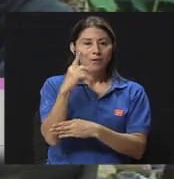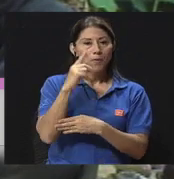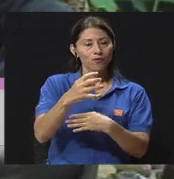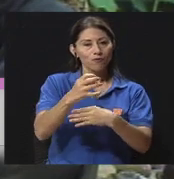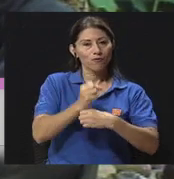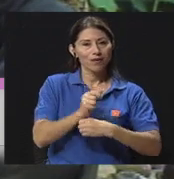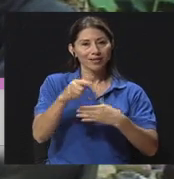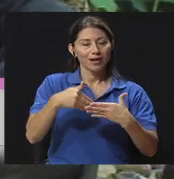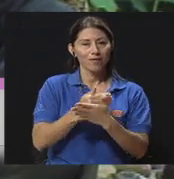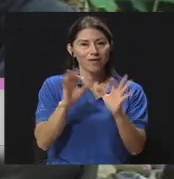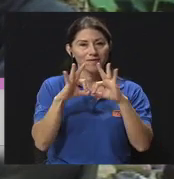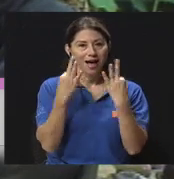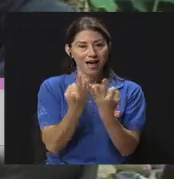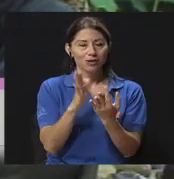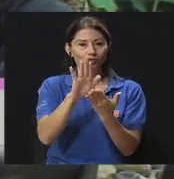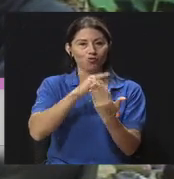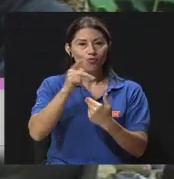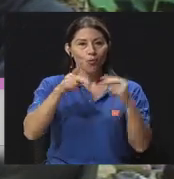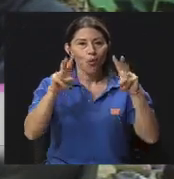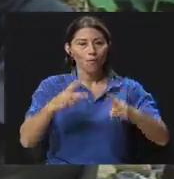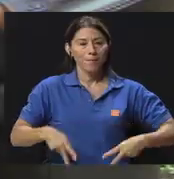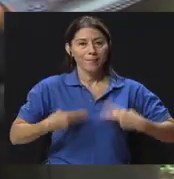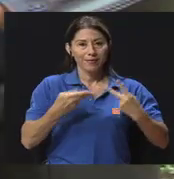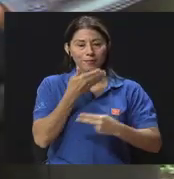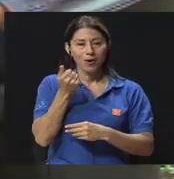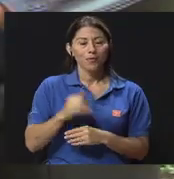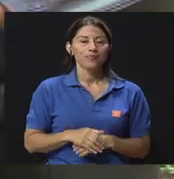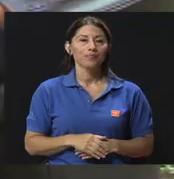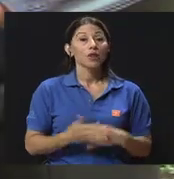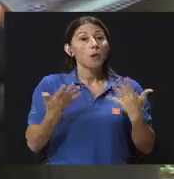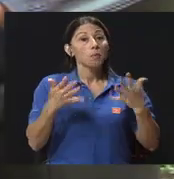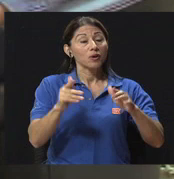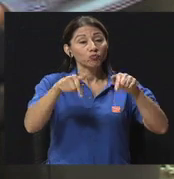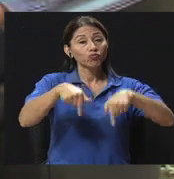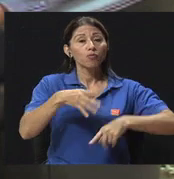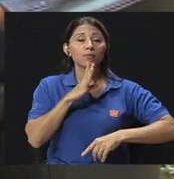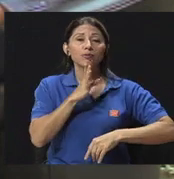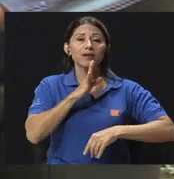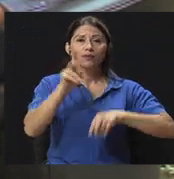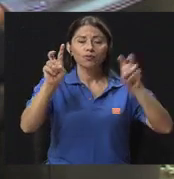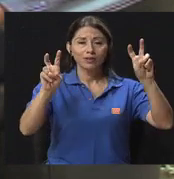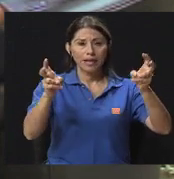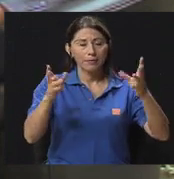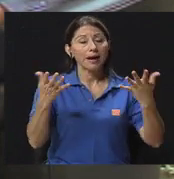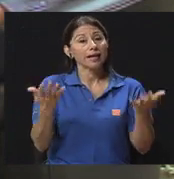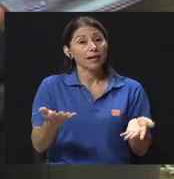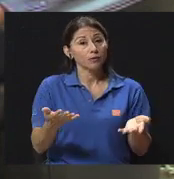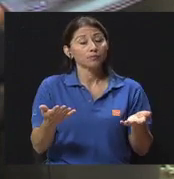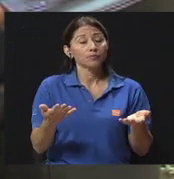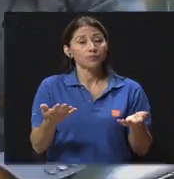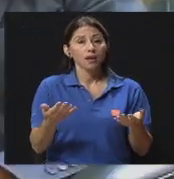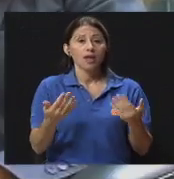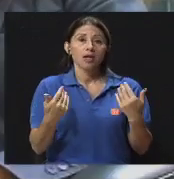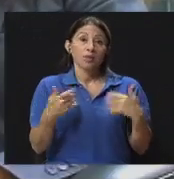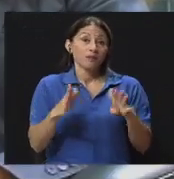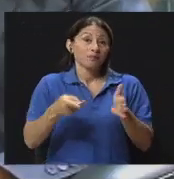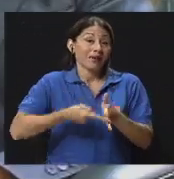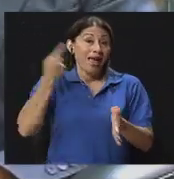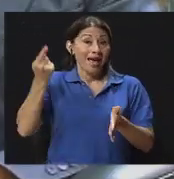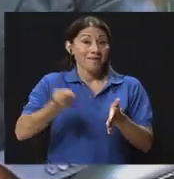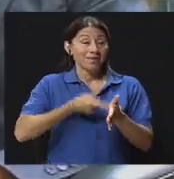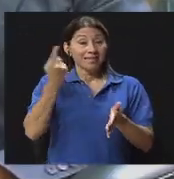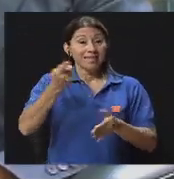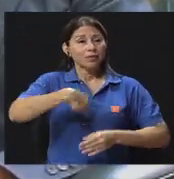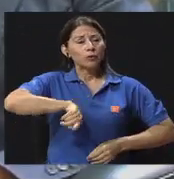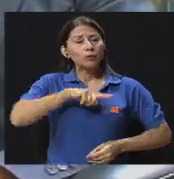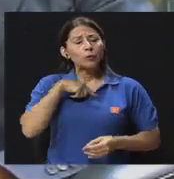nueva familia y en su programa Vivir Mejor. Bueno, Saúl, hoy vamos a estar conversando sobre un tema que definitivamente a veces nos nos